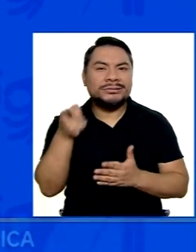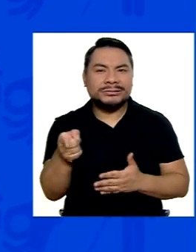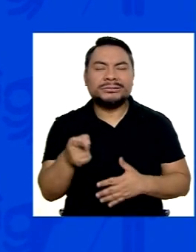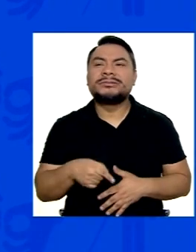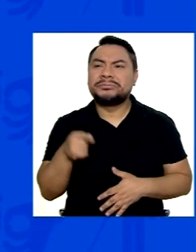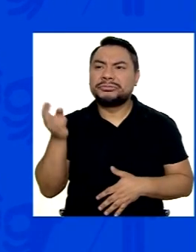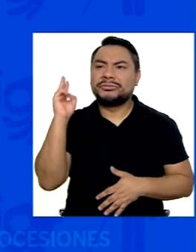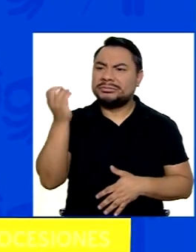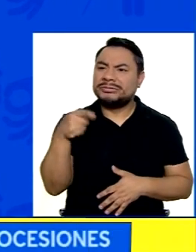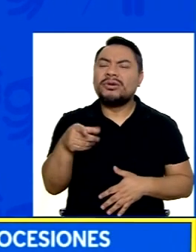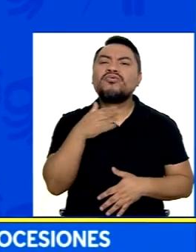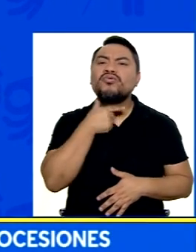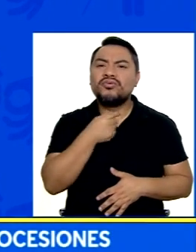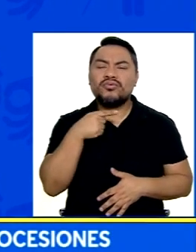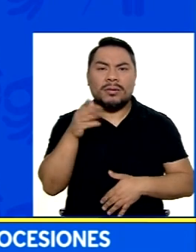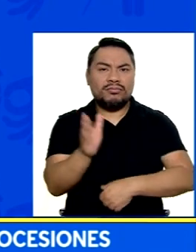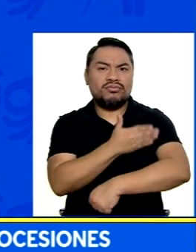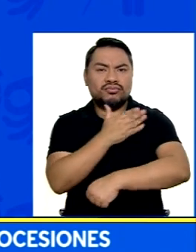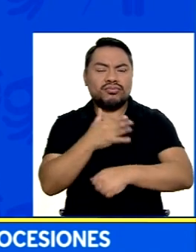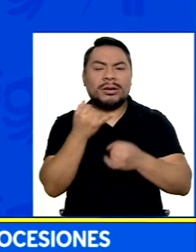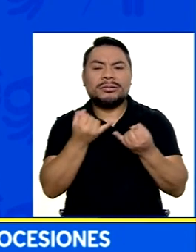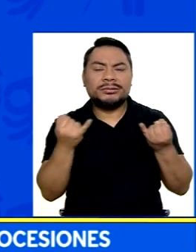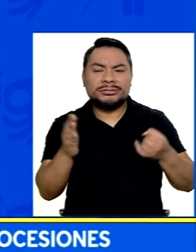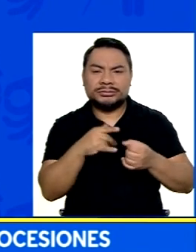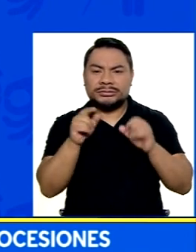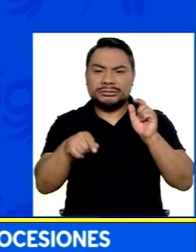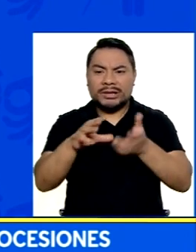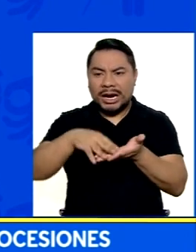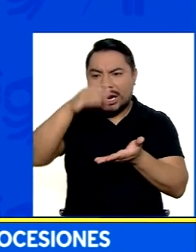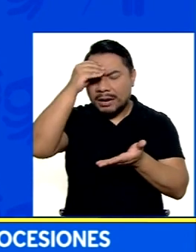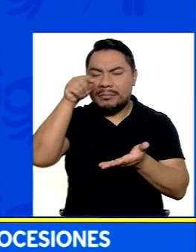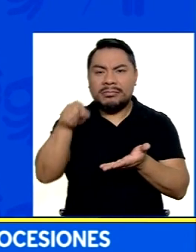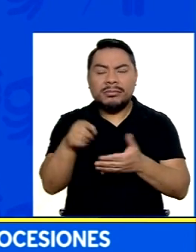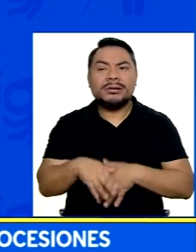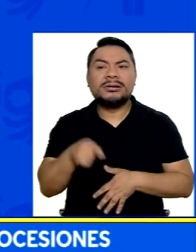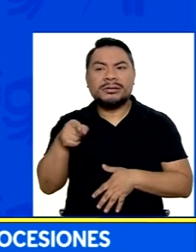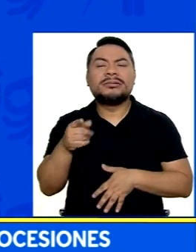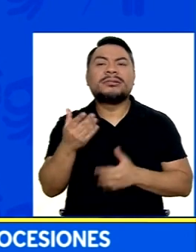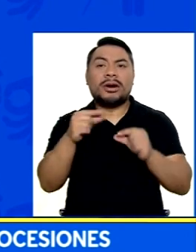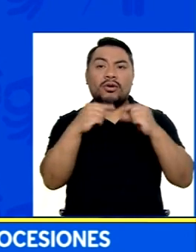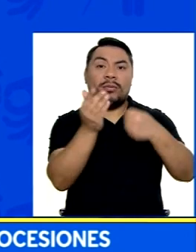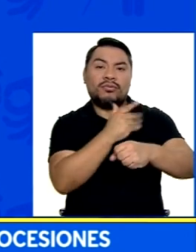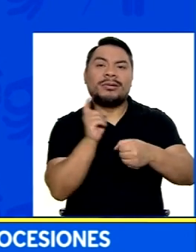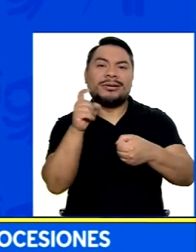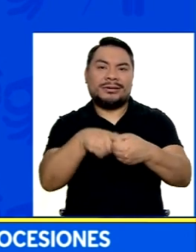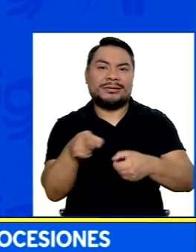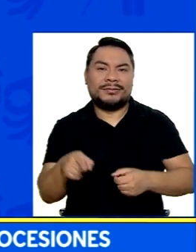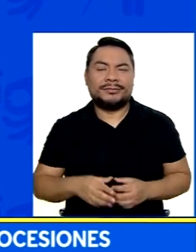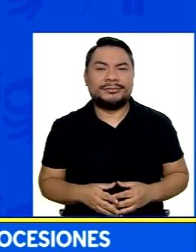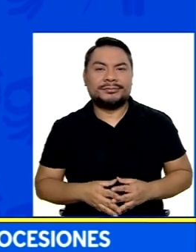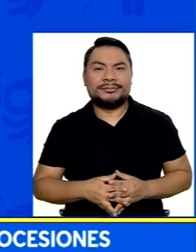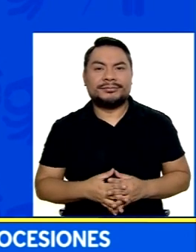Pedir Instrumentos musicales Pedir procesiones Donde se iban Las bandas